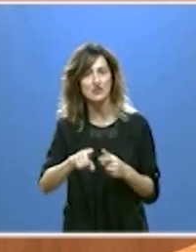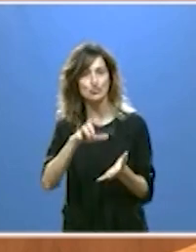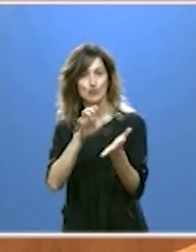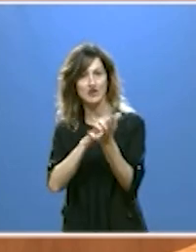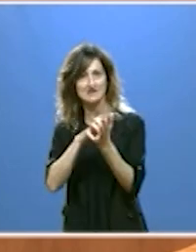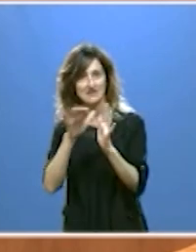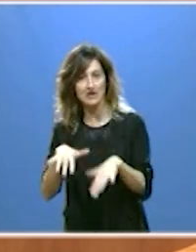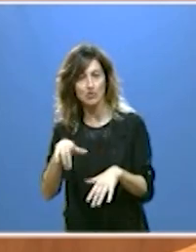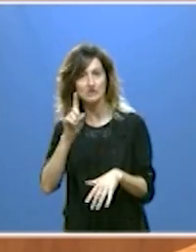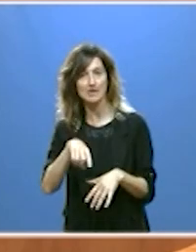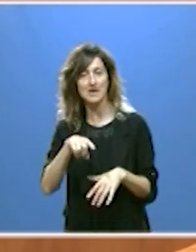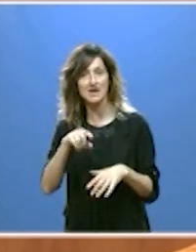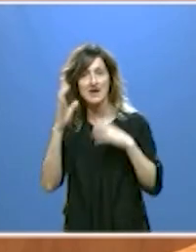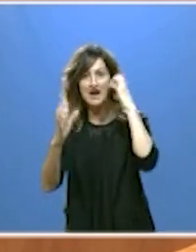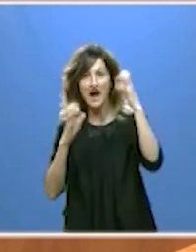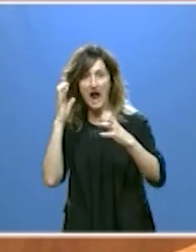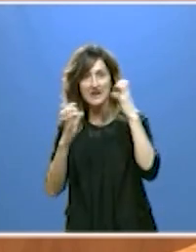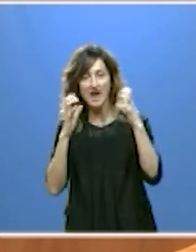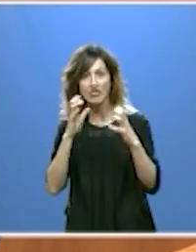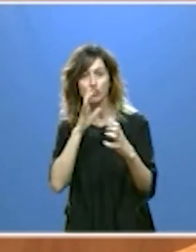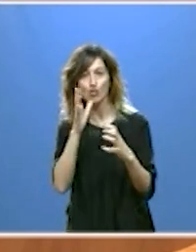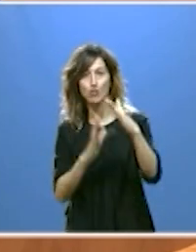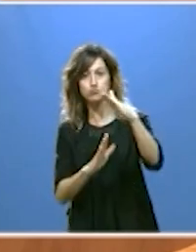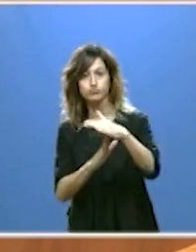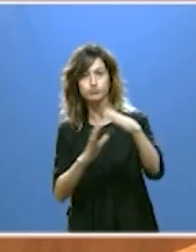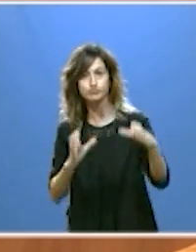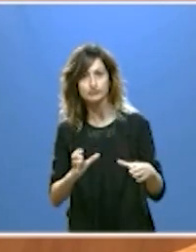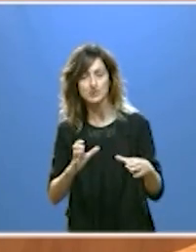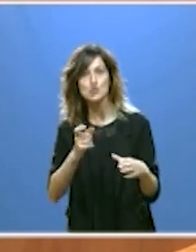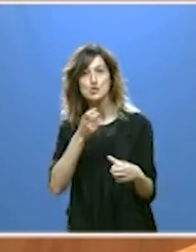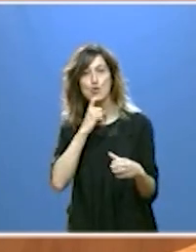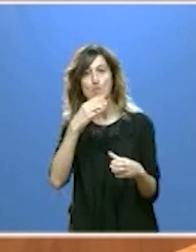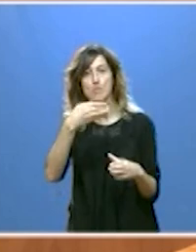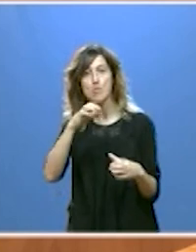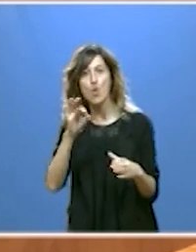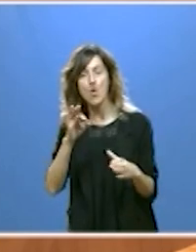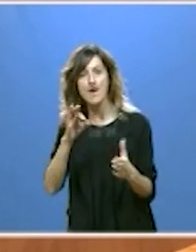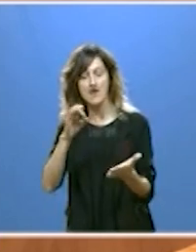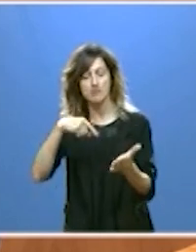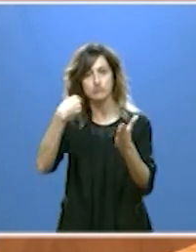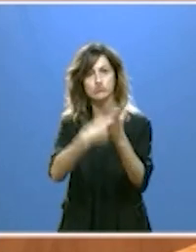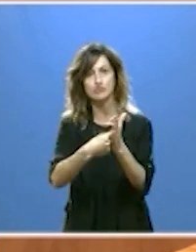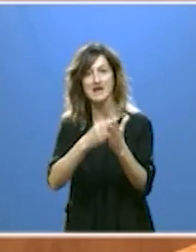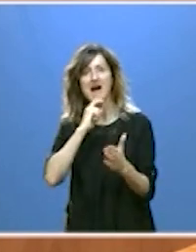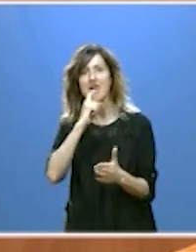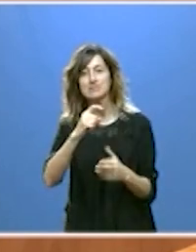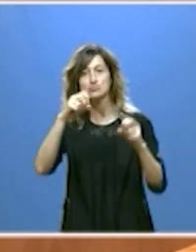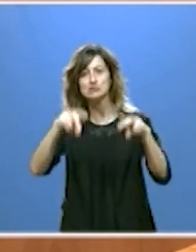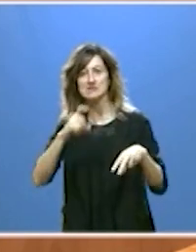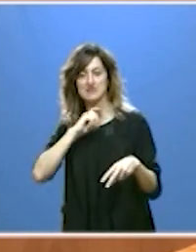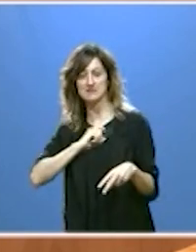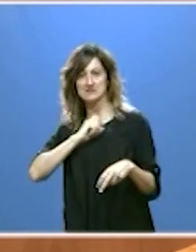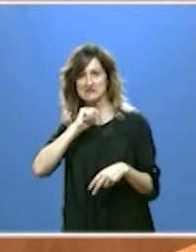inmovilizando el ganado por el saneamiento a golpe de boletín oficial sin previo aviso a este presidente